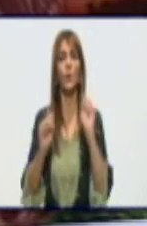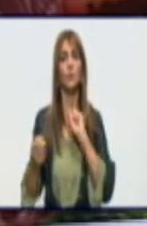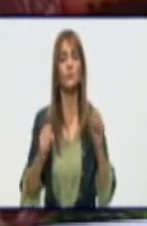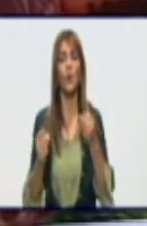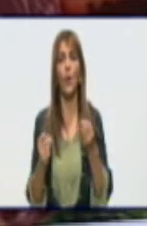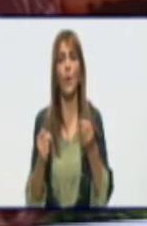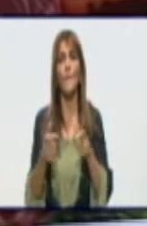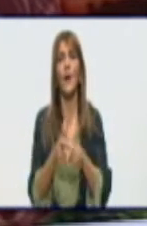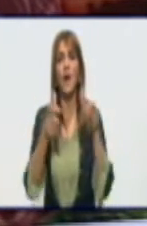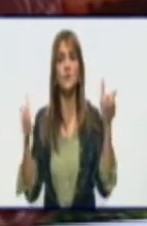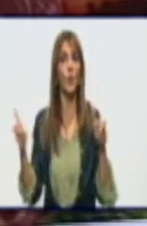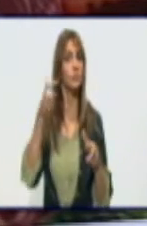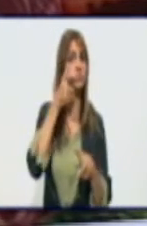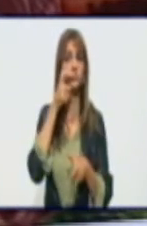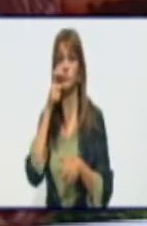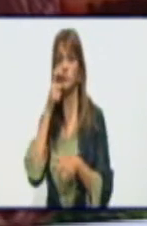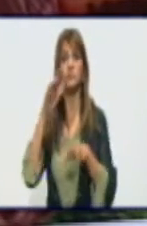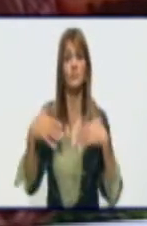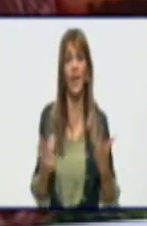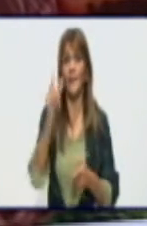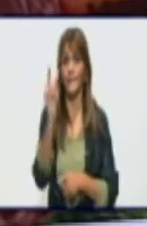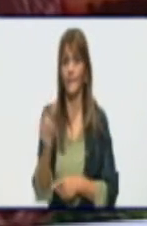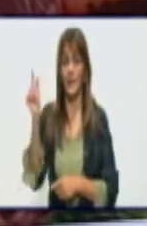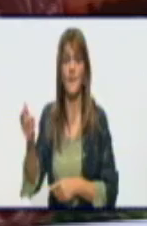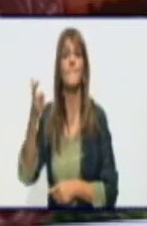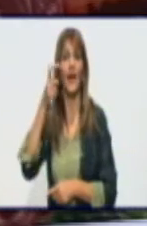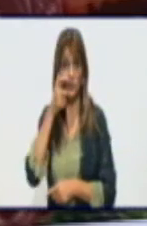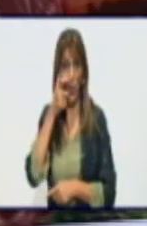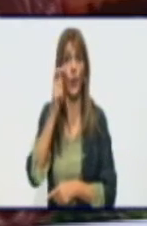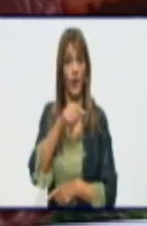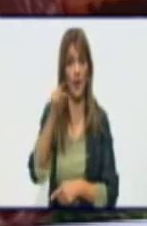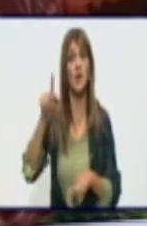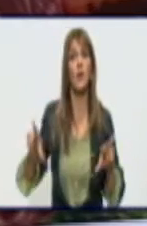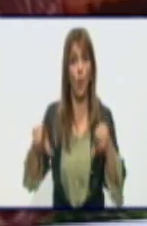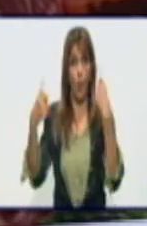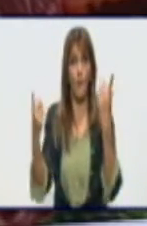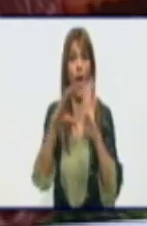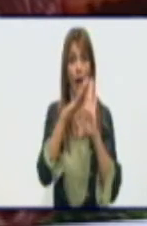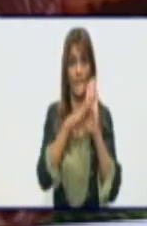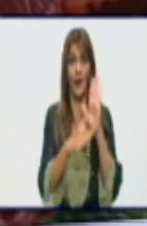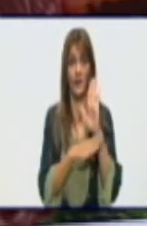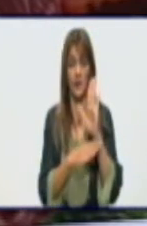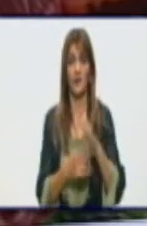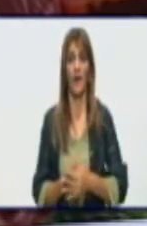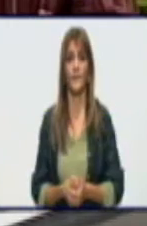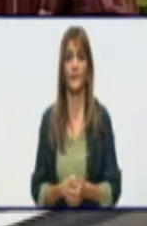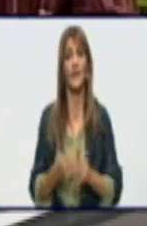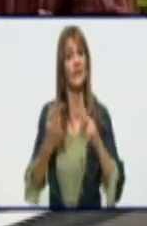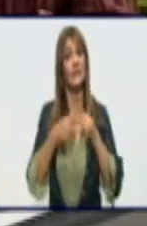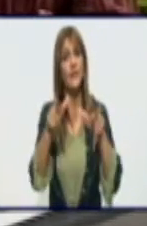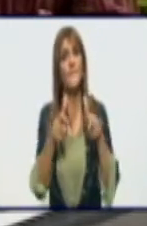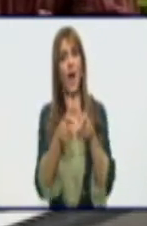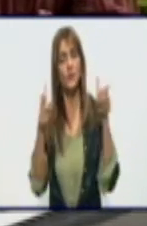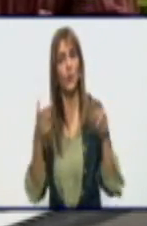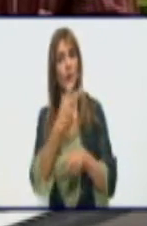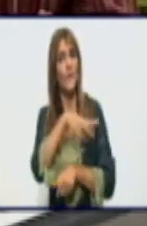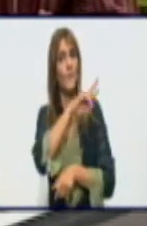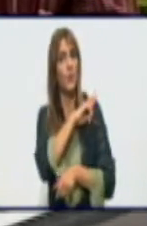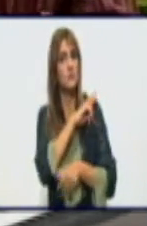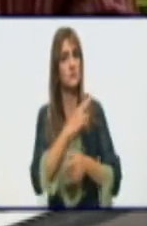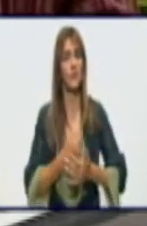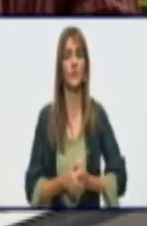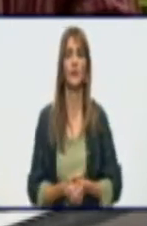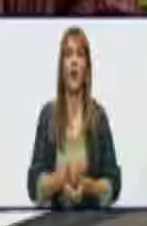por parte de los inspectores de la DIS, los inspectores de higiene, pero requiere también de mayor responsabilidad en las